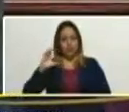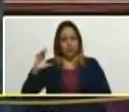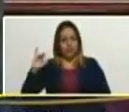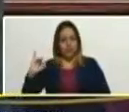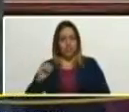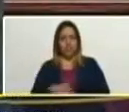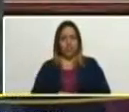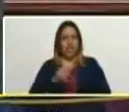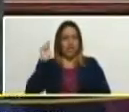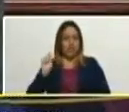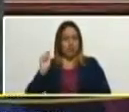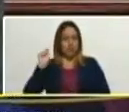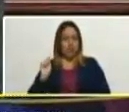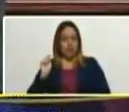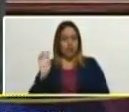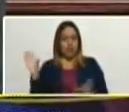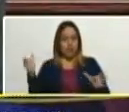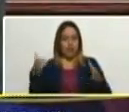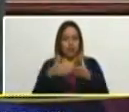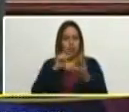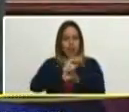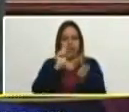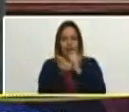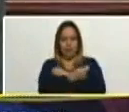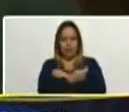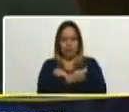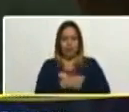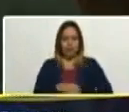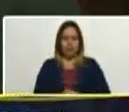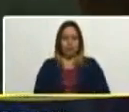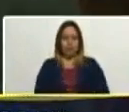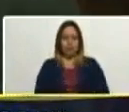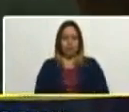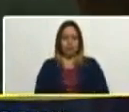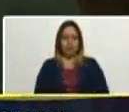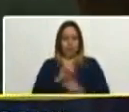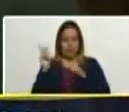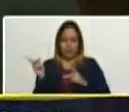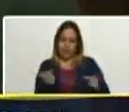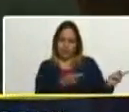diputado del Partido El Cambio, bienvenido,